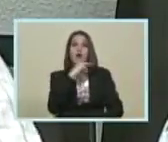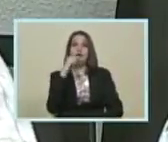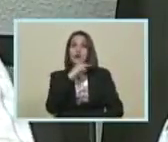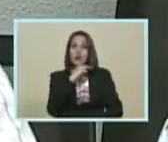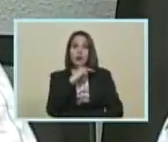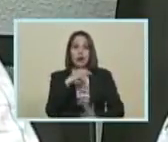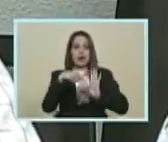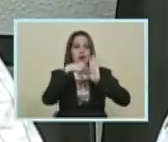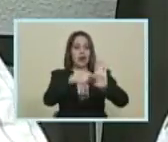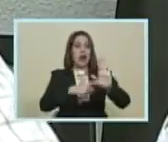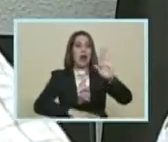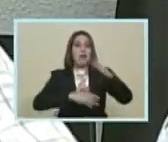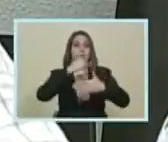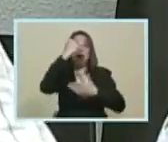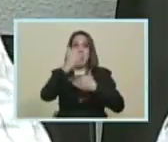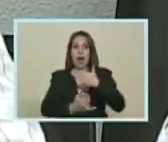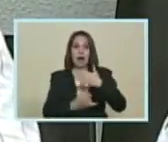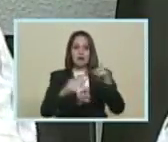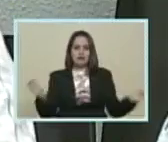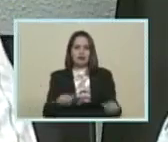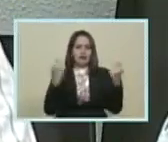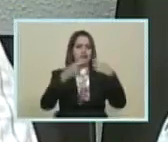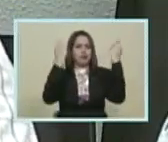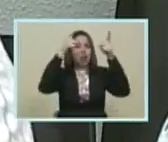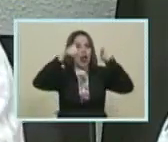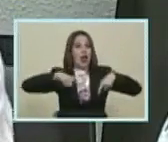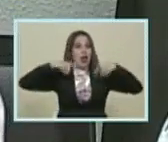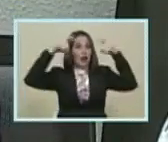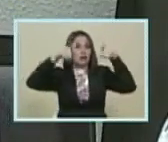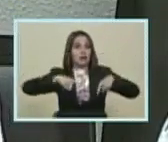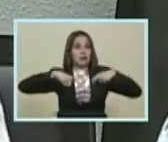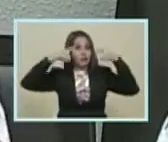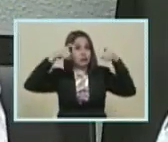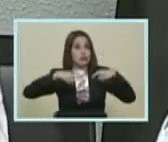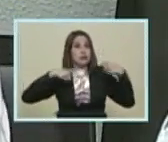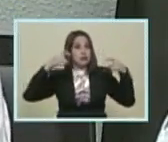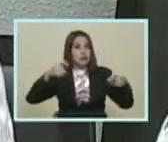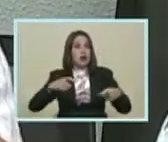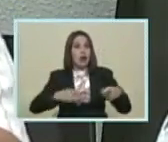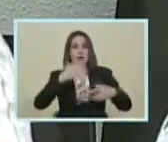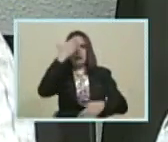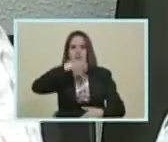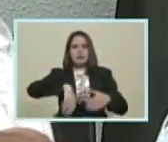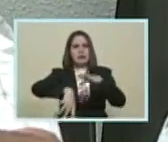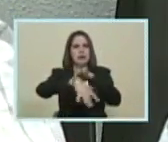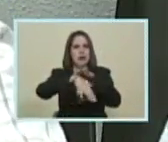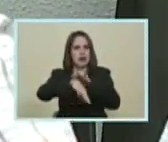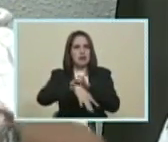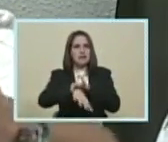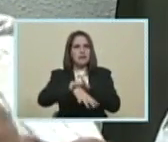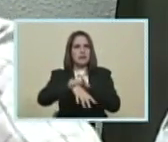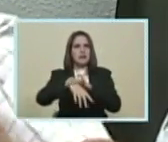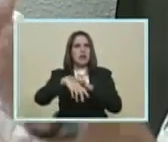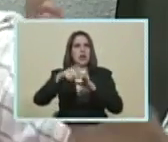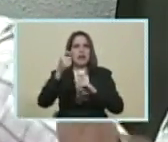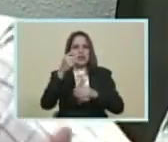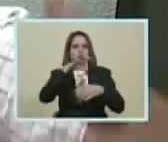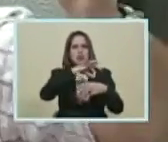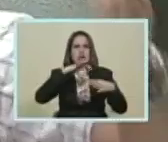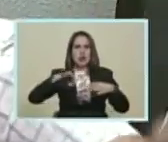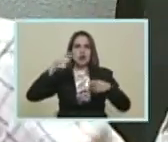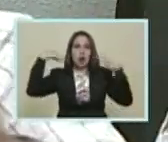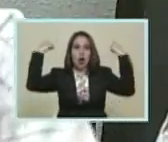lanzando El plan De relanzamiento De la agricultura Urbana En tubérculos Raíces Hortalizas Quinchoncho